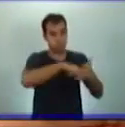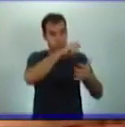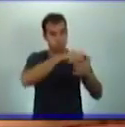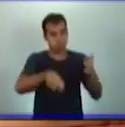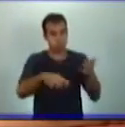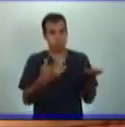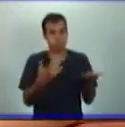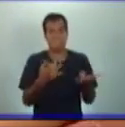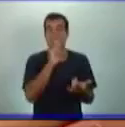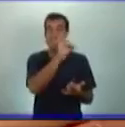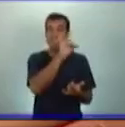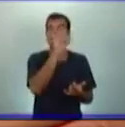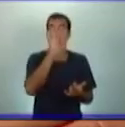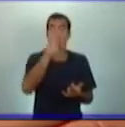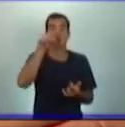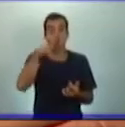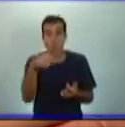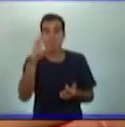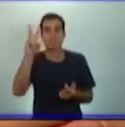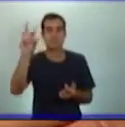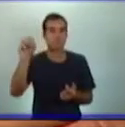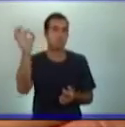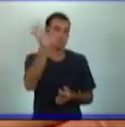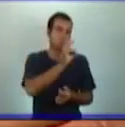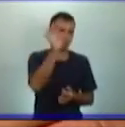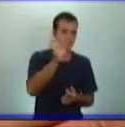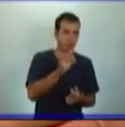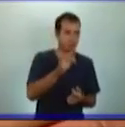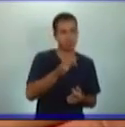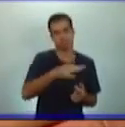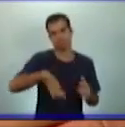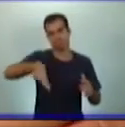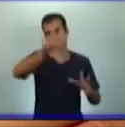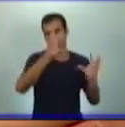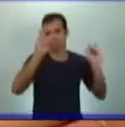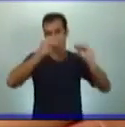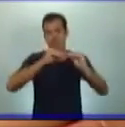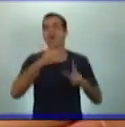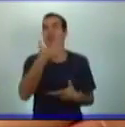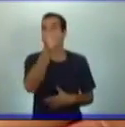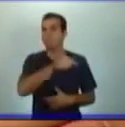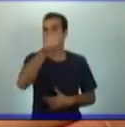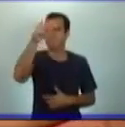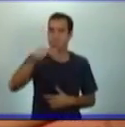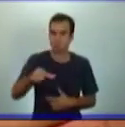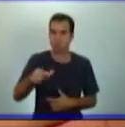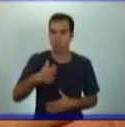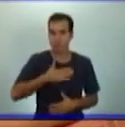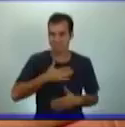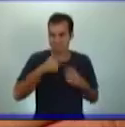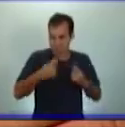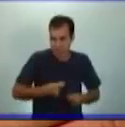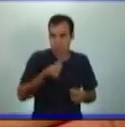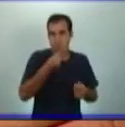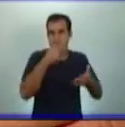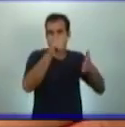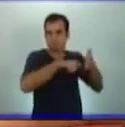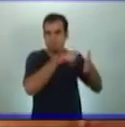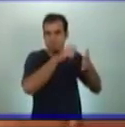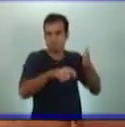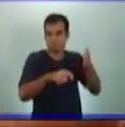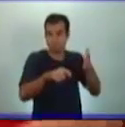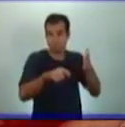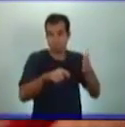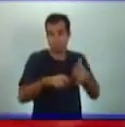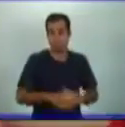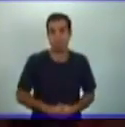,30 del total de personas con derecho al voto. No te estoy diciendo que votaron